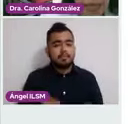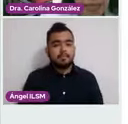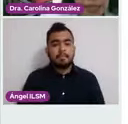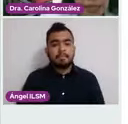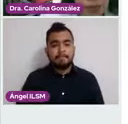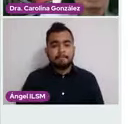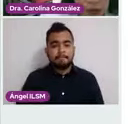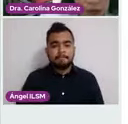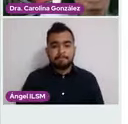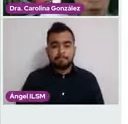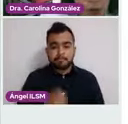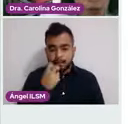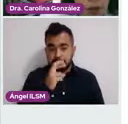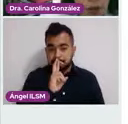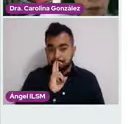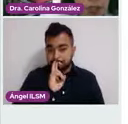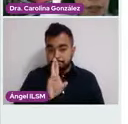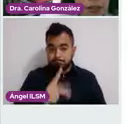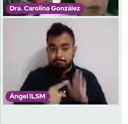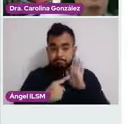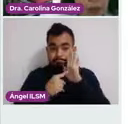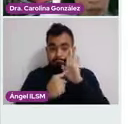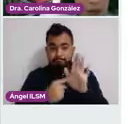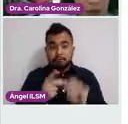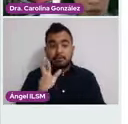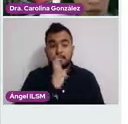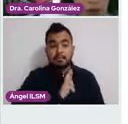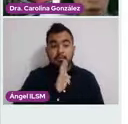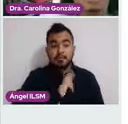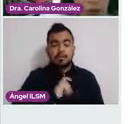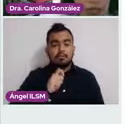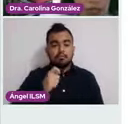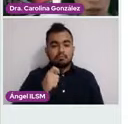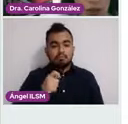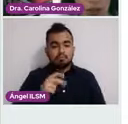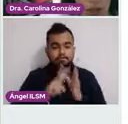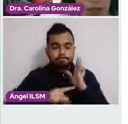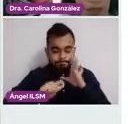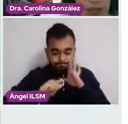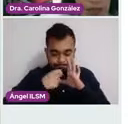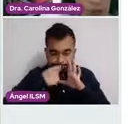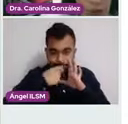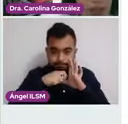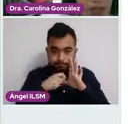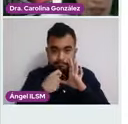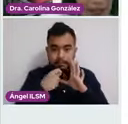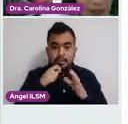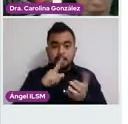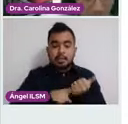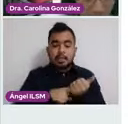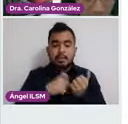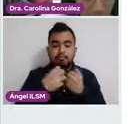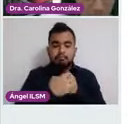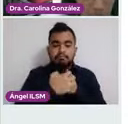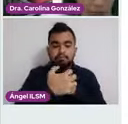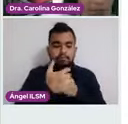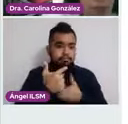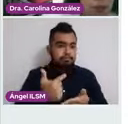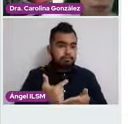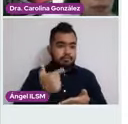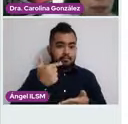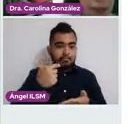Este es el resultado de medio privado de un papá Nicolau con una lesión intrapitelial escamosa de alto grado.